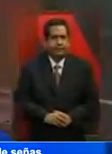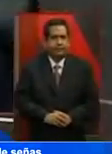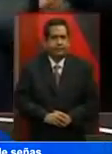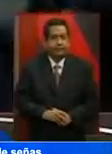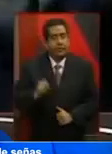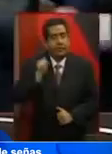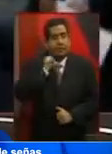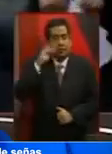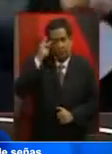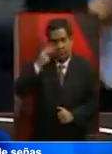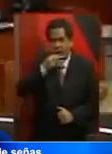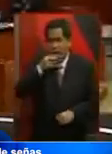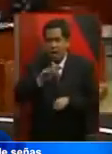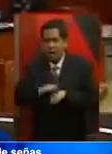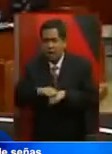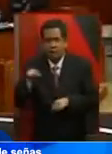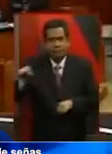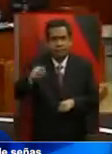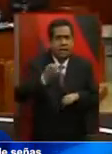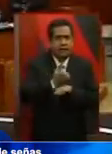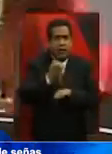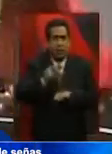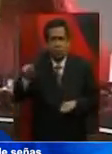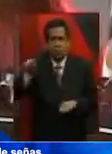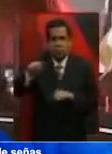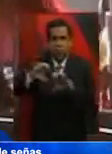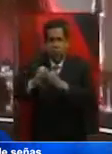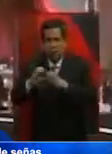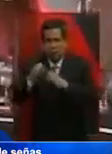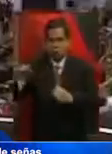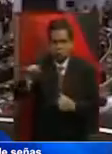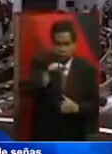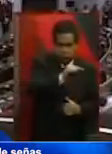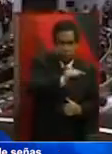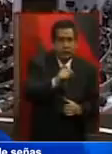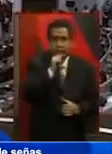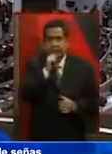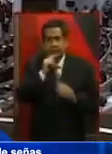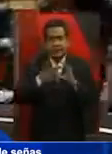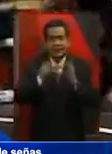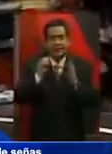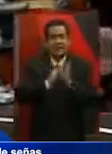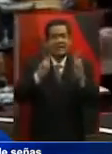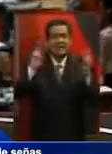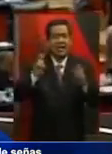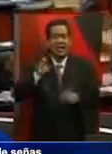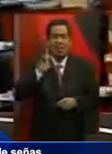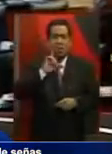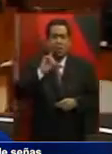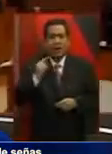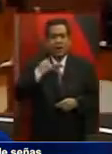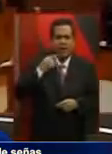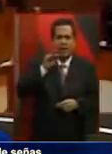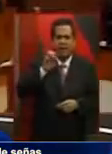El Senado de la República exhortó a los congresos de las entidades federativas que aún no tipifican el delito de feminicidio en su